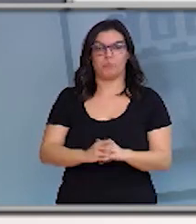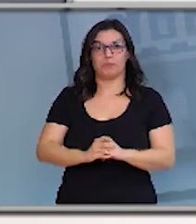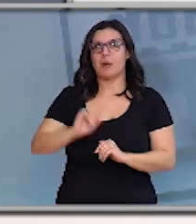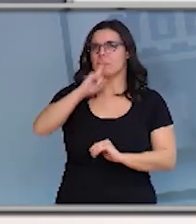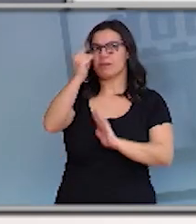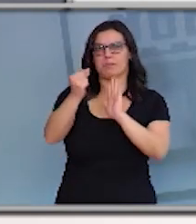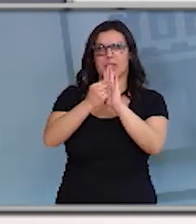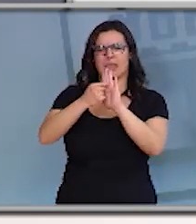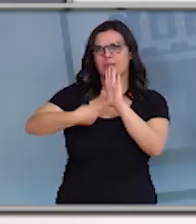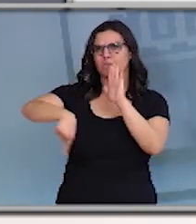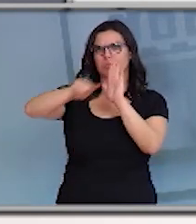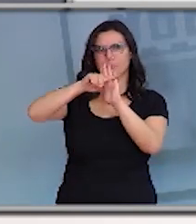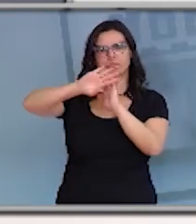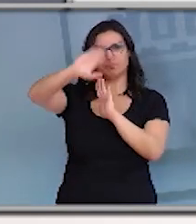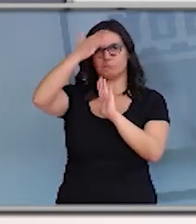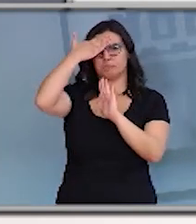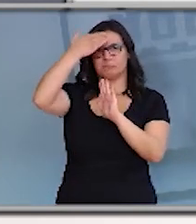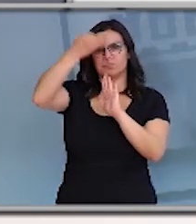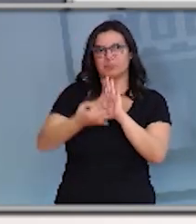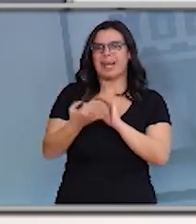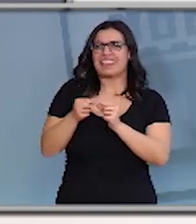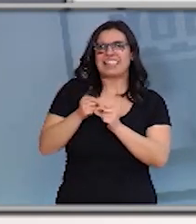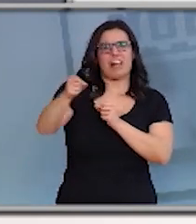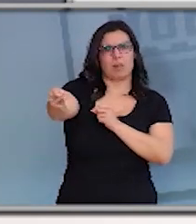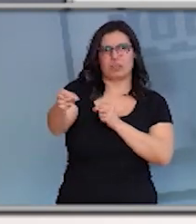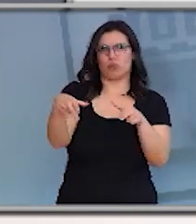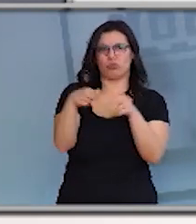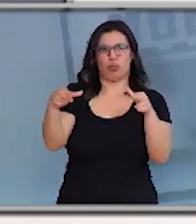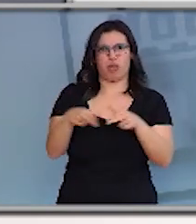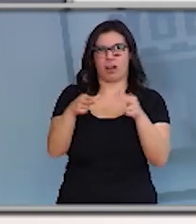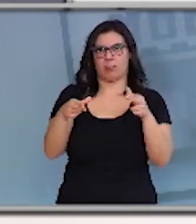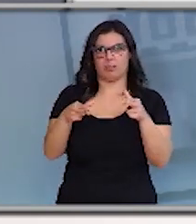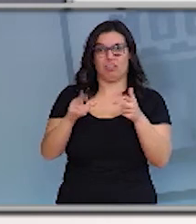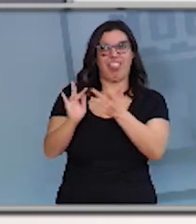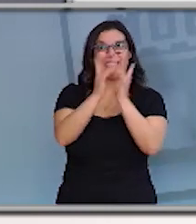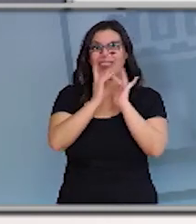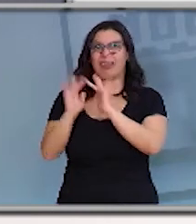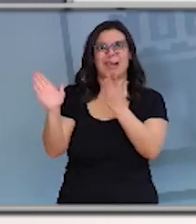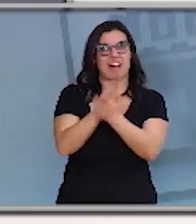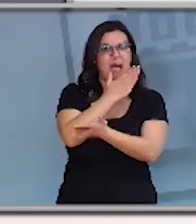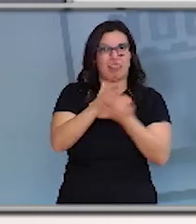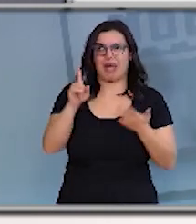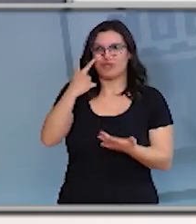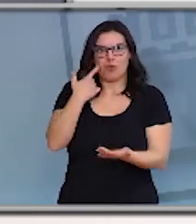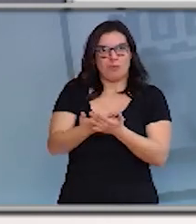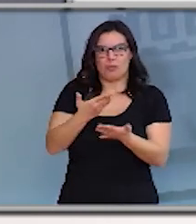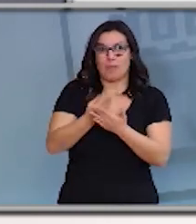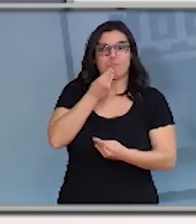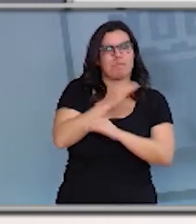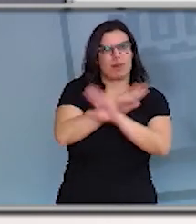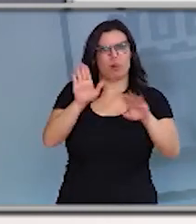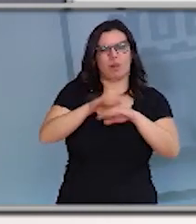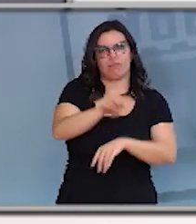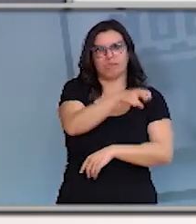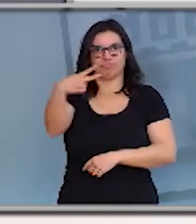e absolutamente necessária, é a medida de distanciamento social. É a que está máis validada nas evidencias científicas.